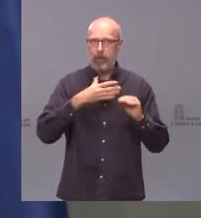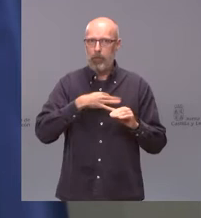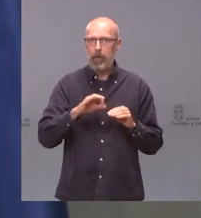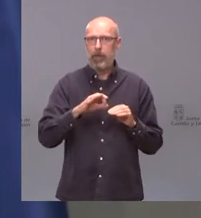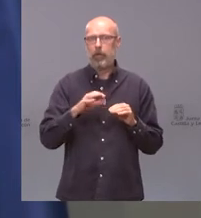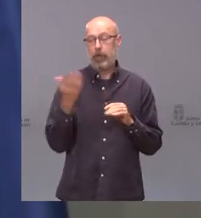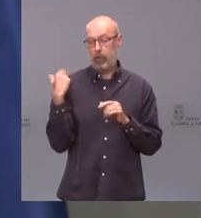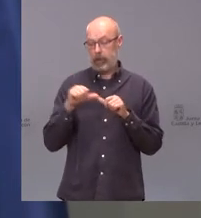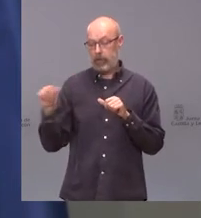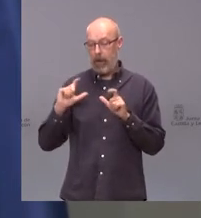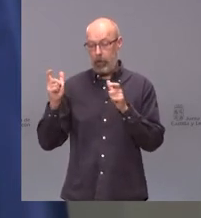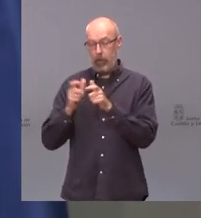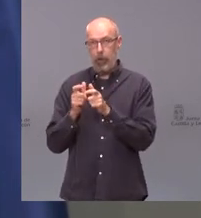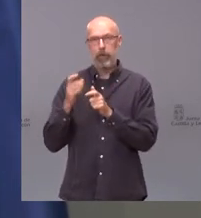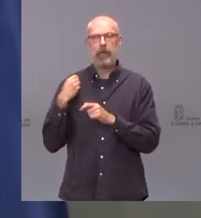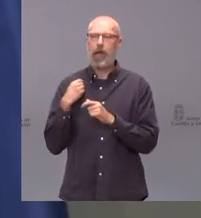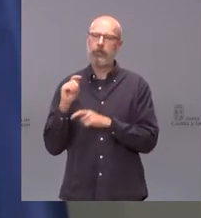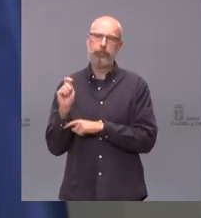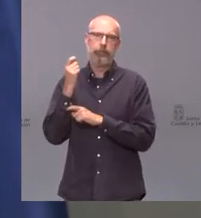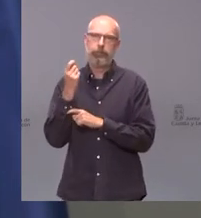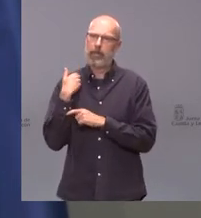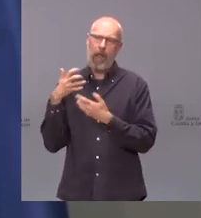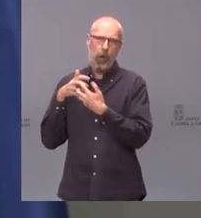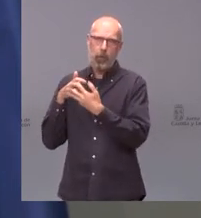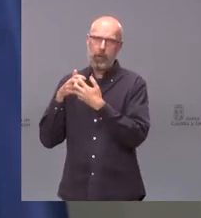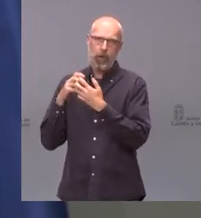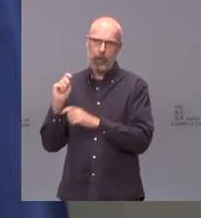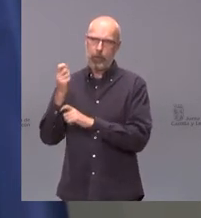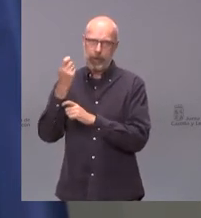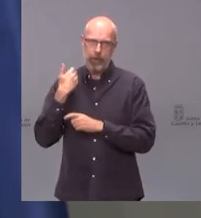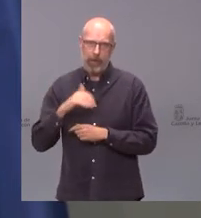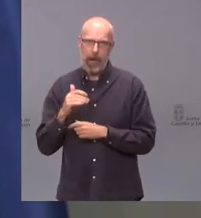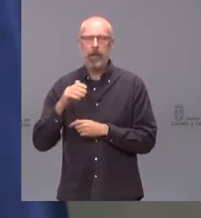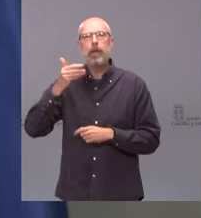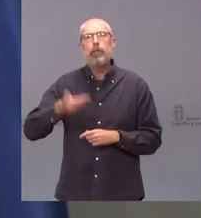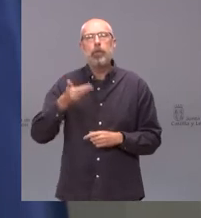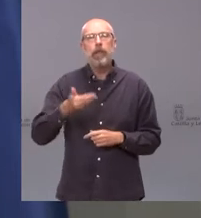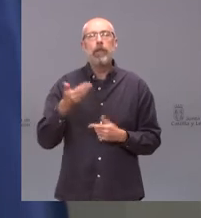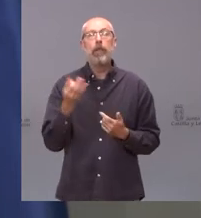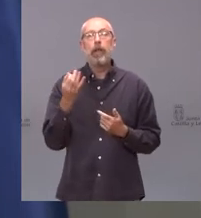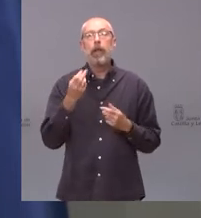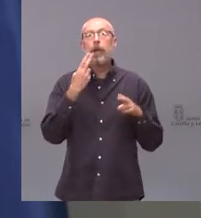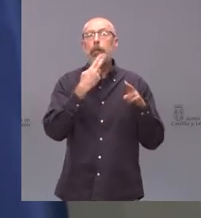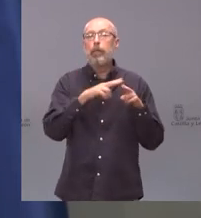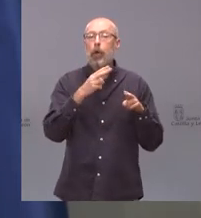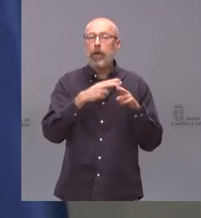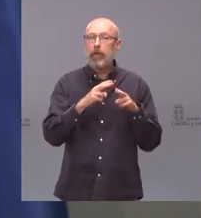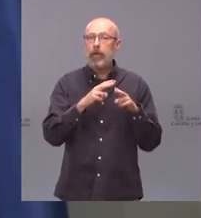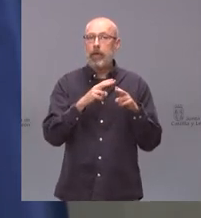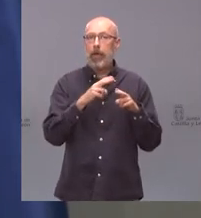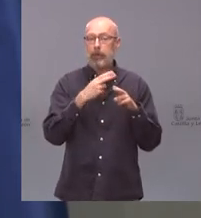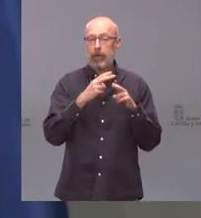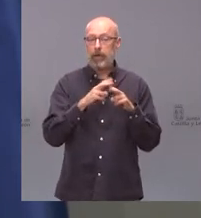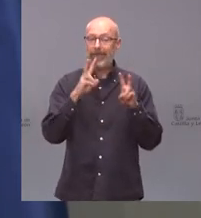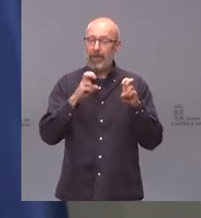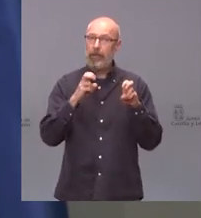aquello por lo que llevamos peleando tanto tiempo. es importante en las políticas de reto demográfico